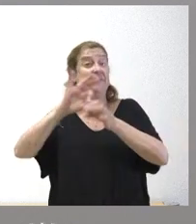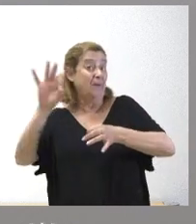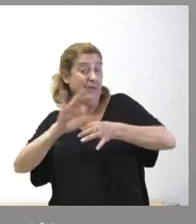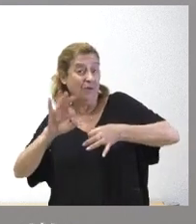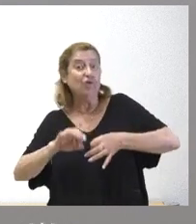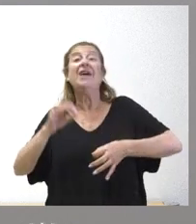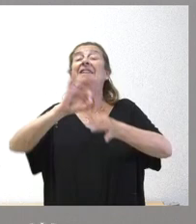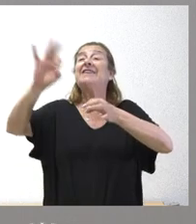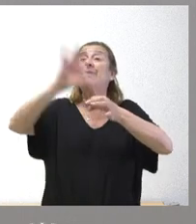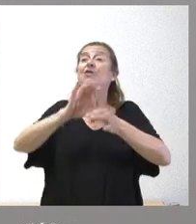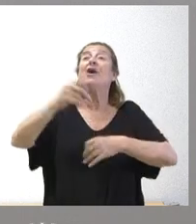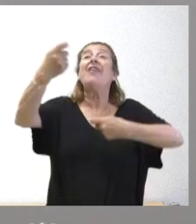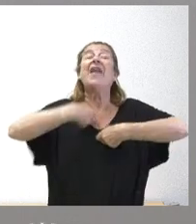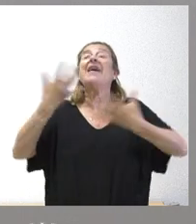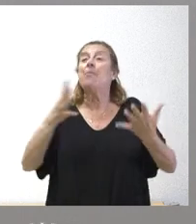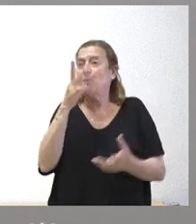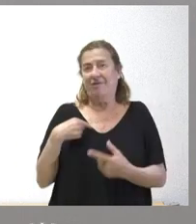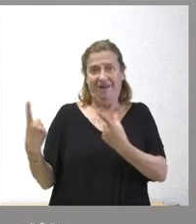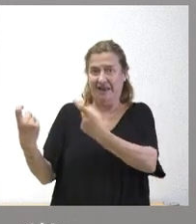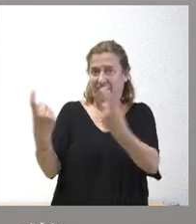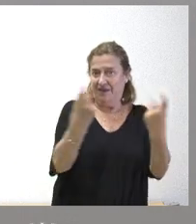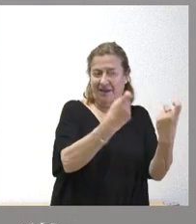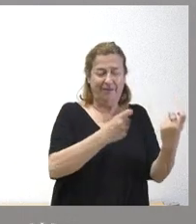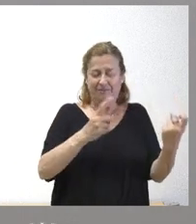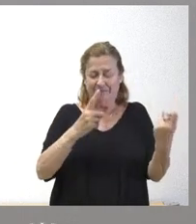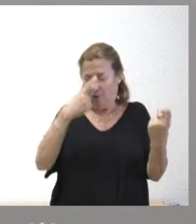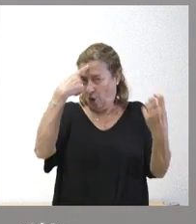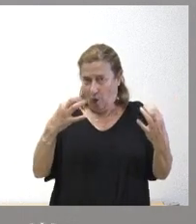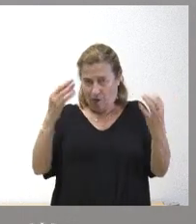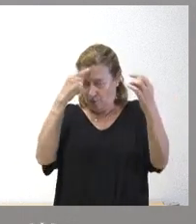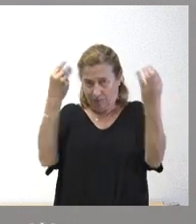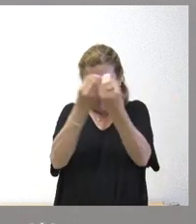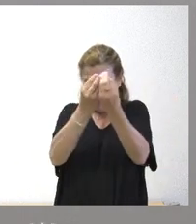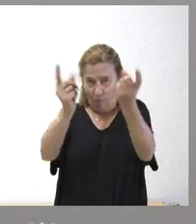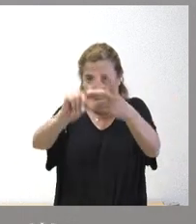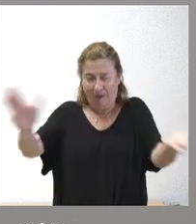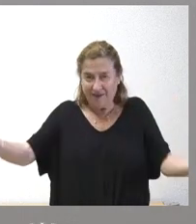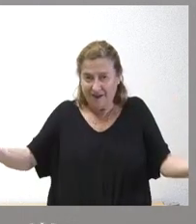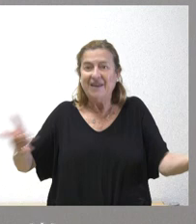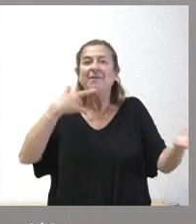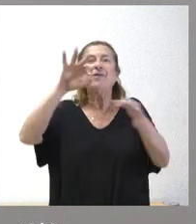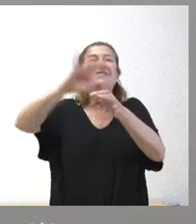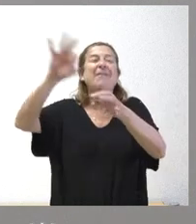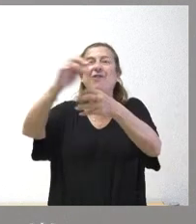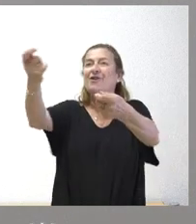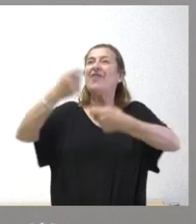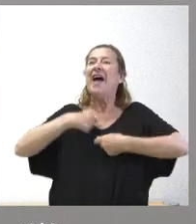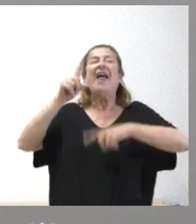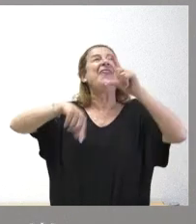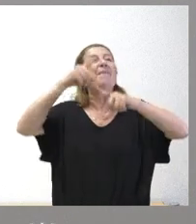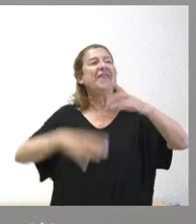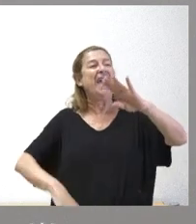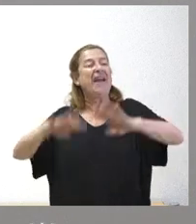función de las necesidades y lo que no tiene ninguna coherencia es que los servicios se reciban en función de la capacidad